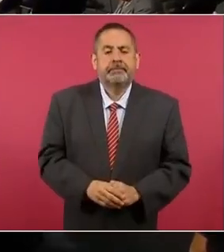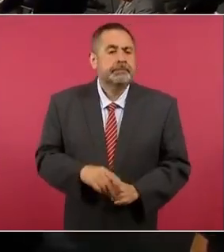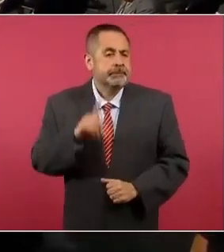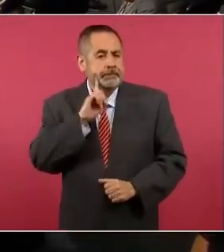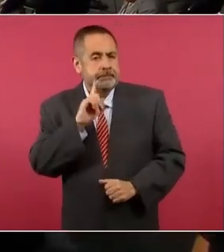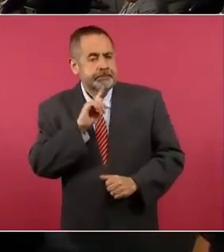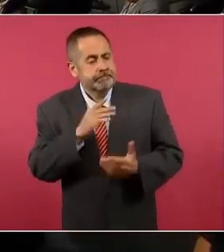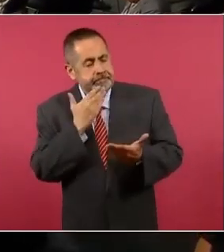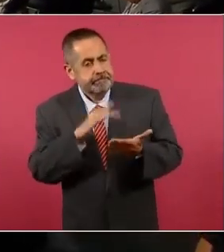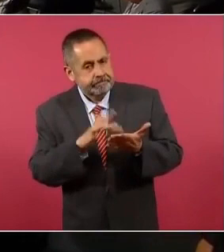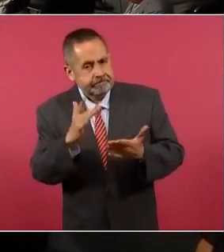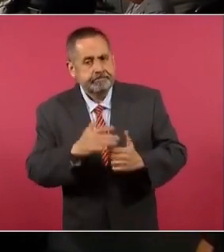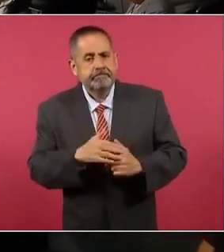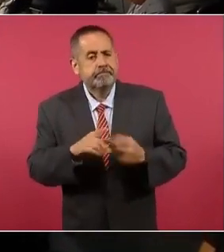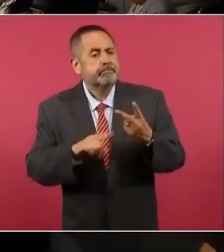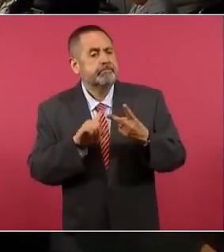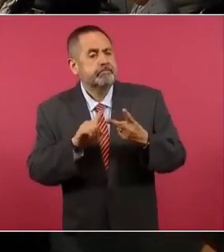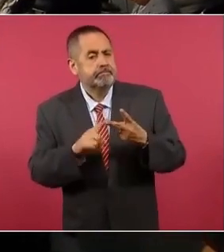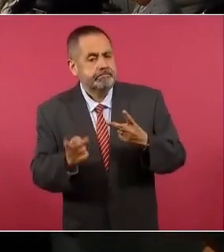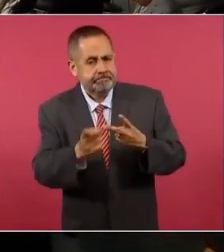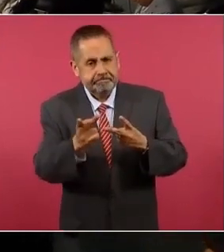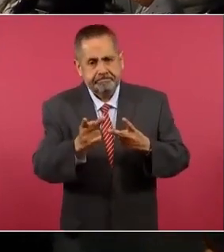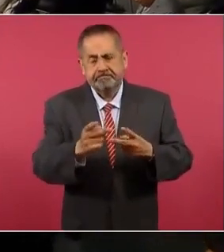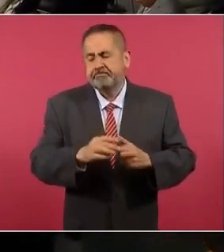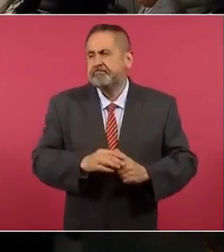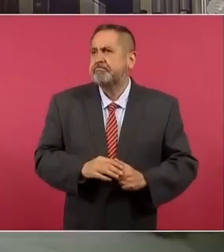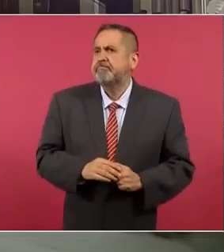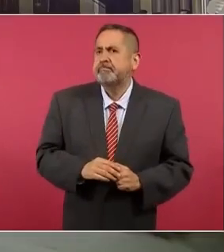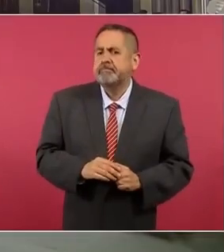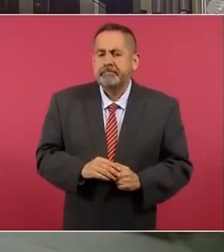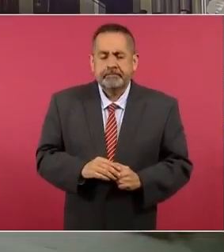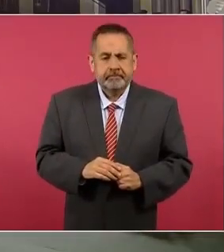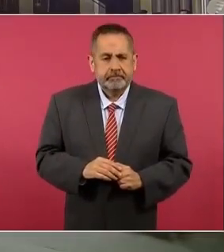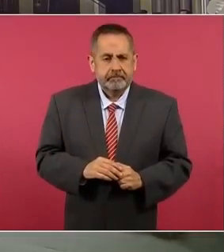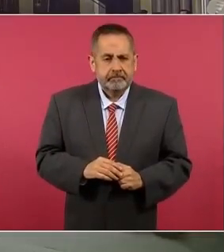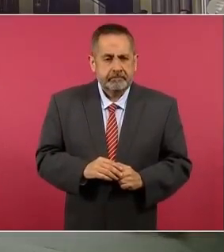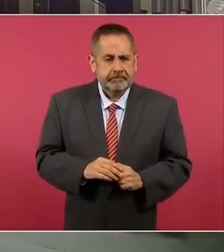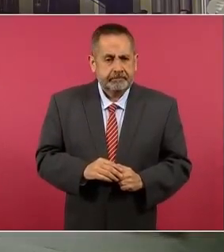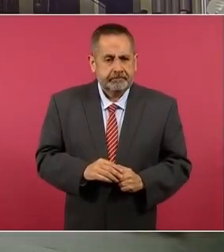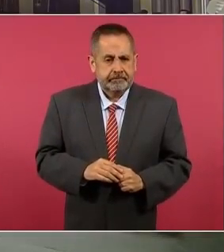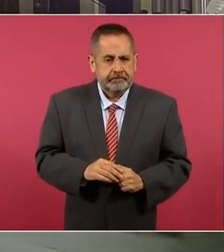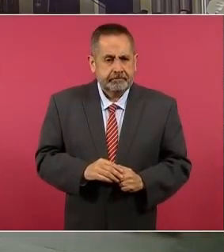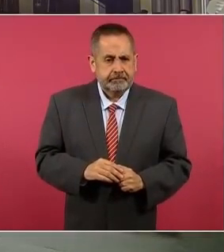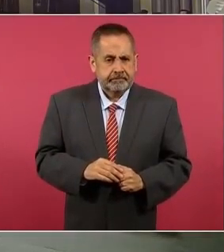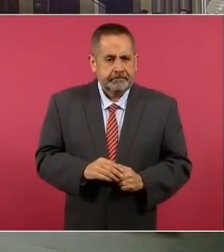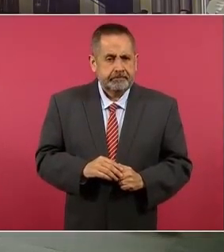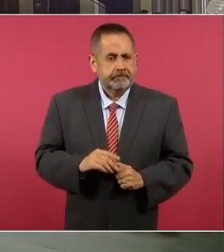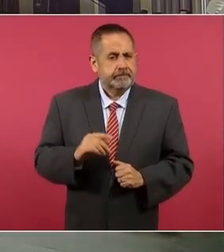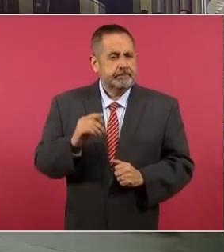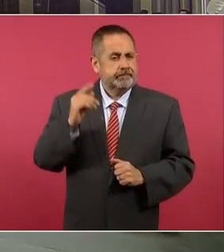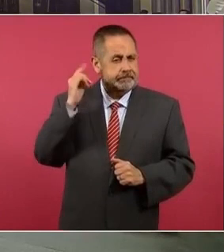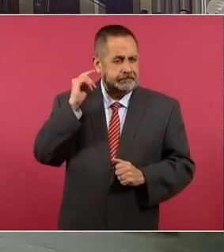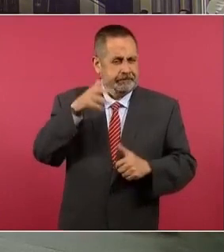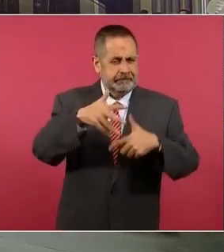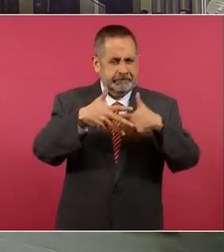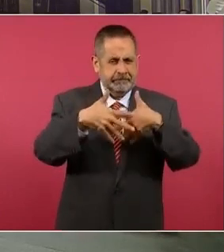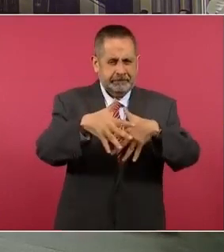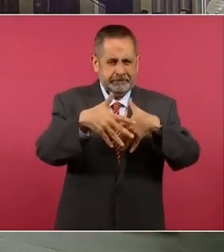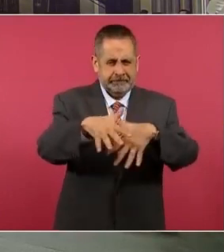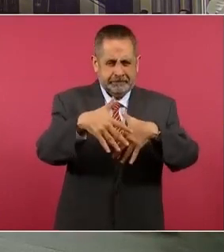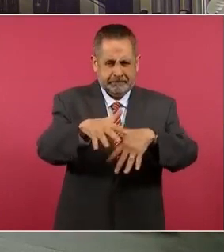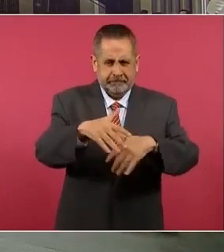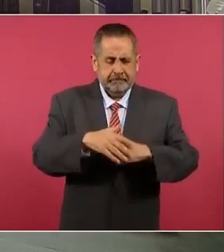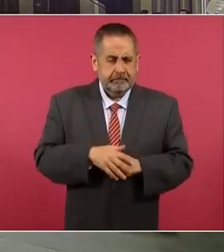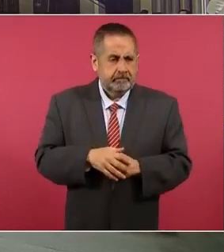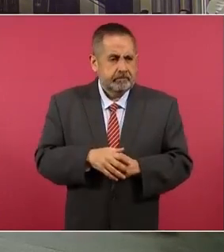Y en una segunda pregunta, durante la marcha me puse, además de